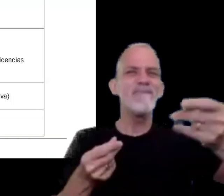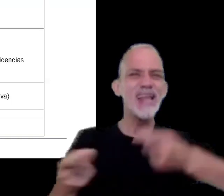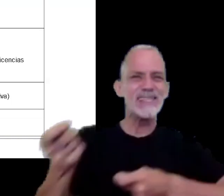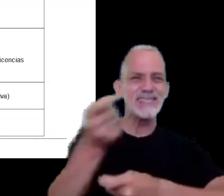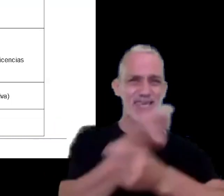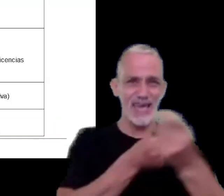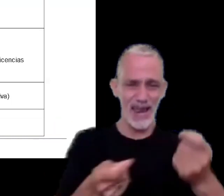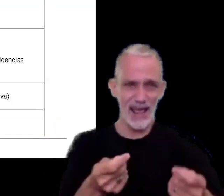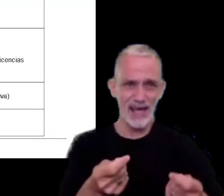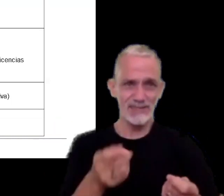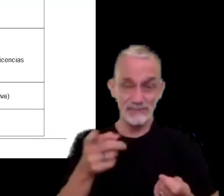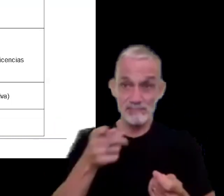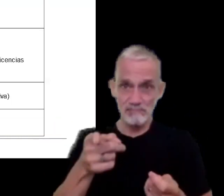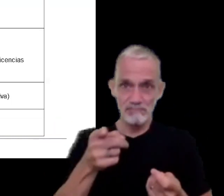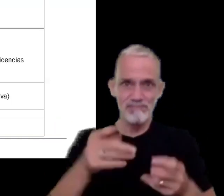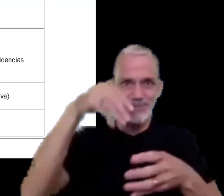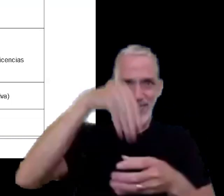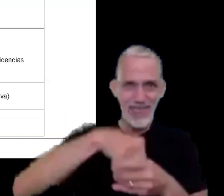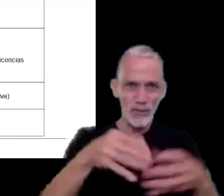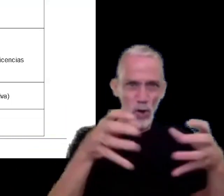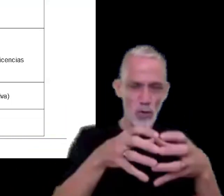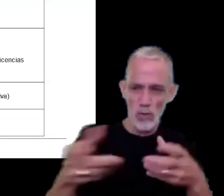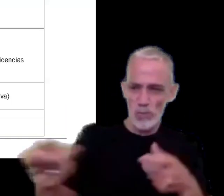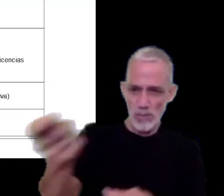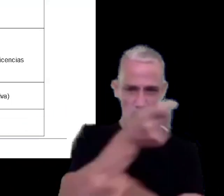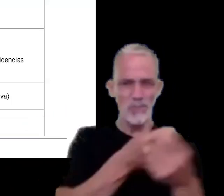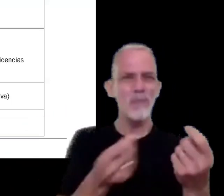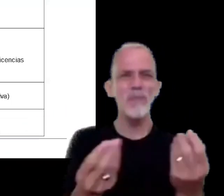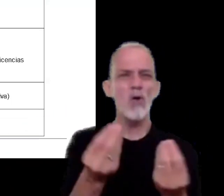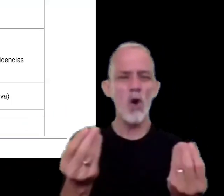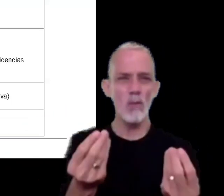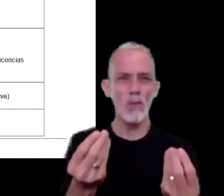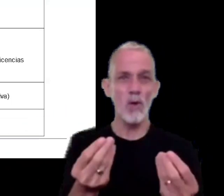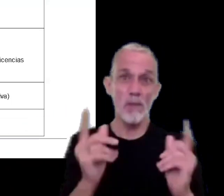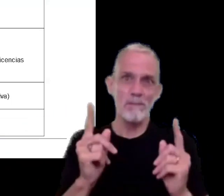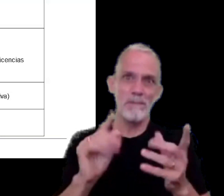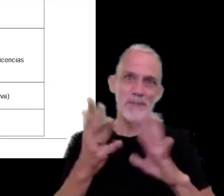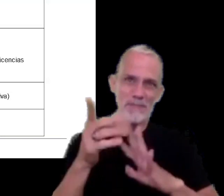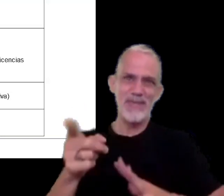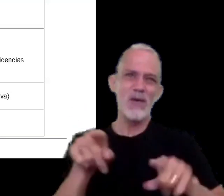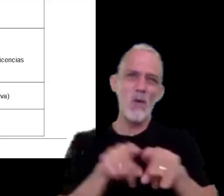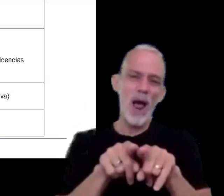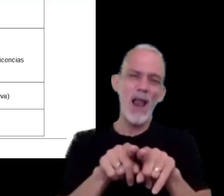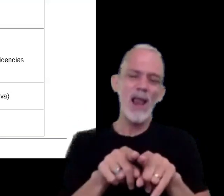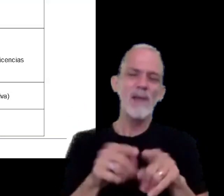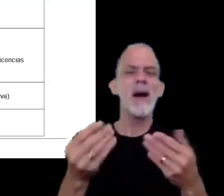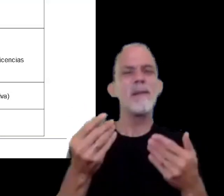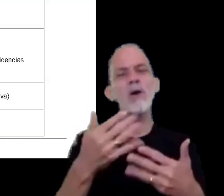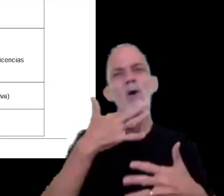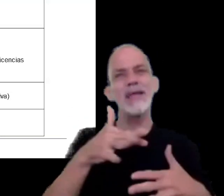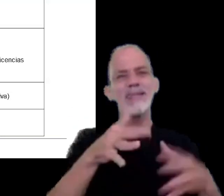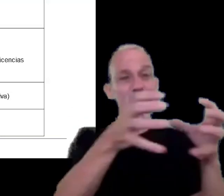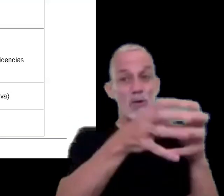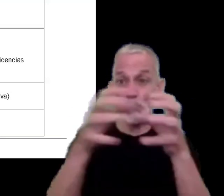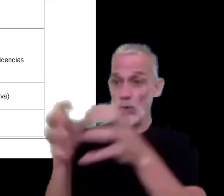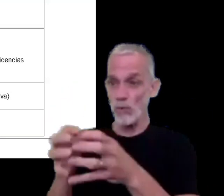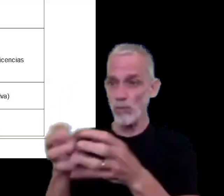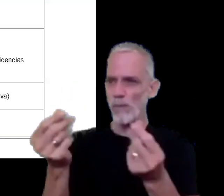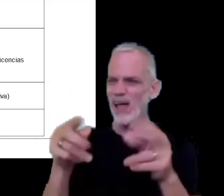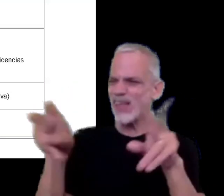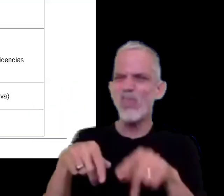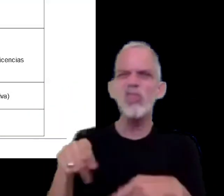que se producen dentro de los grupos del mismo modo para entender cómo los grupos se financian